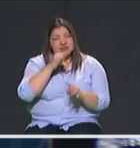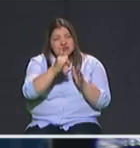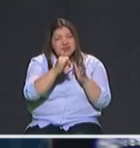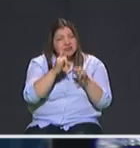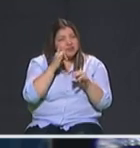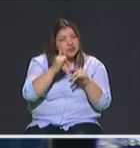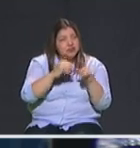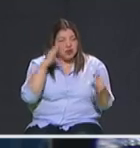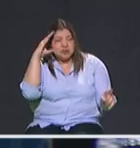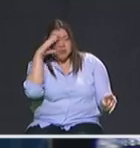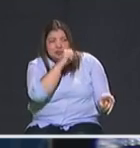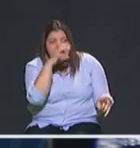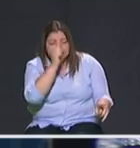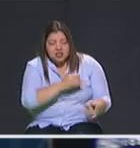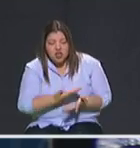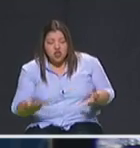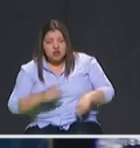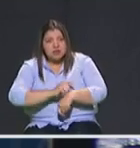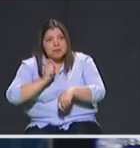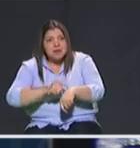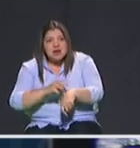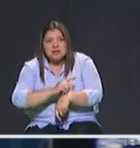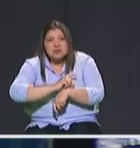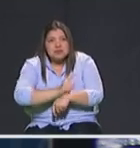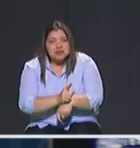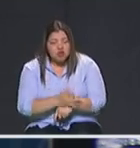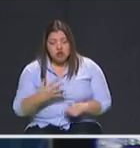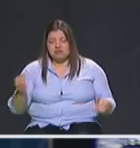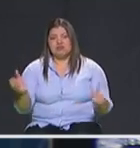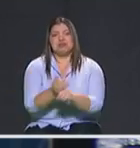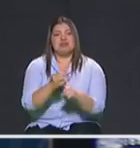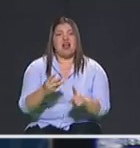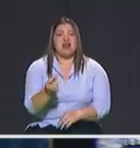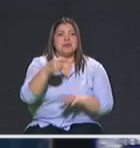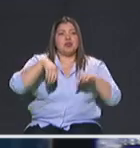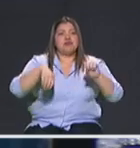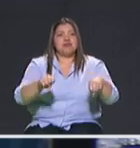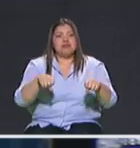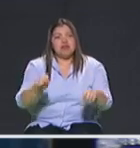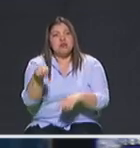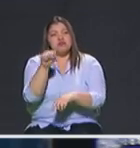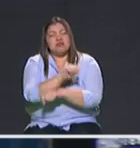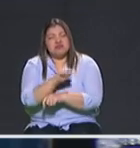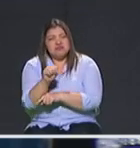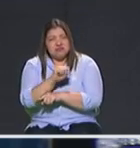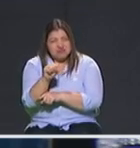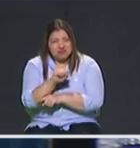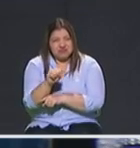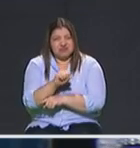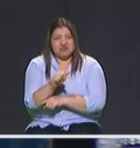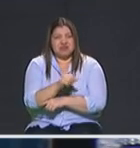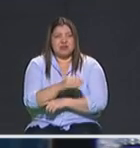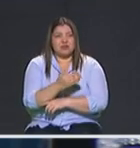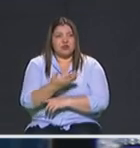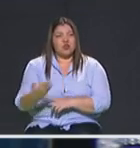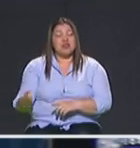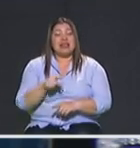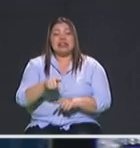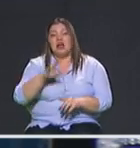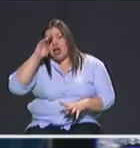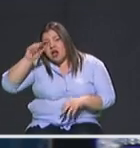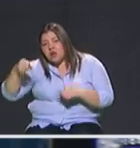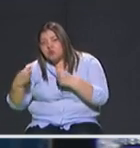incidente y rápidamente encontramos dónde está la moto o el carro que hace el fleteo necesitamos articuladamente con la fiscalía